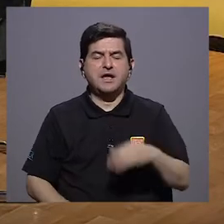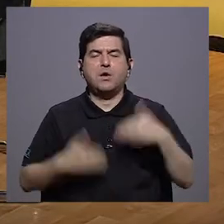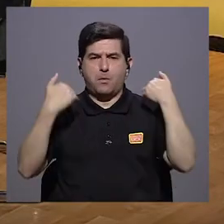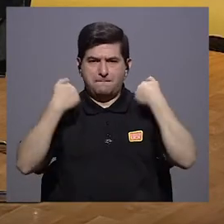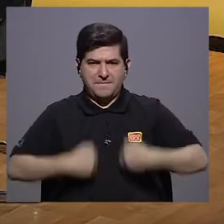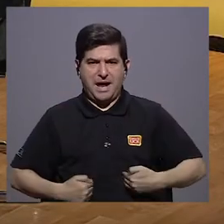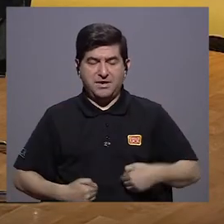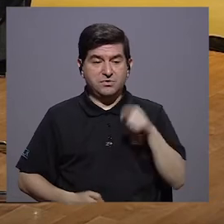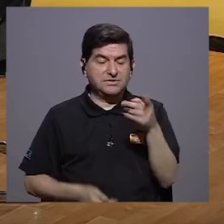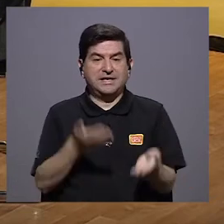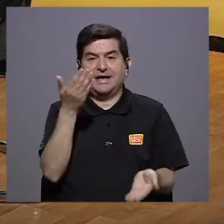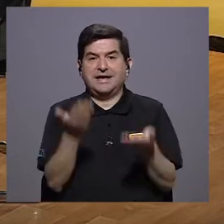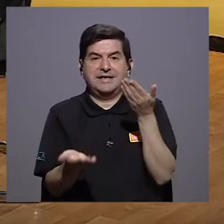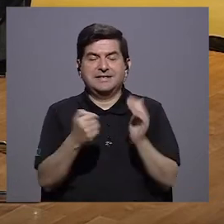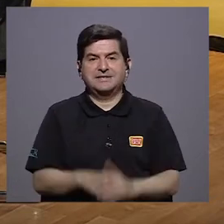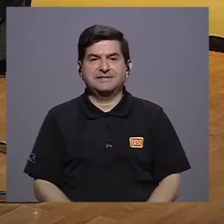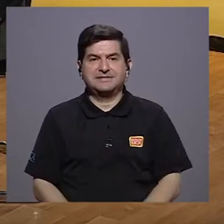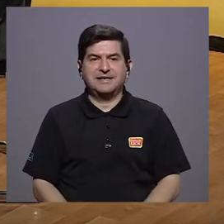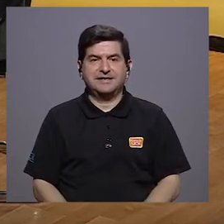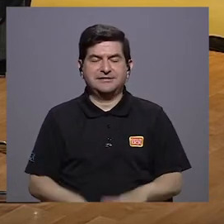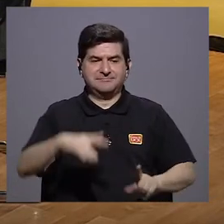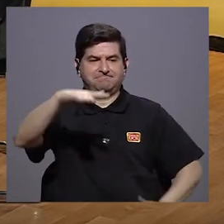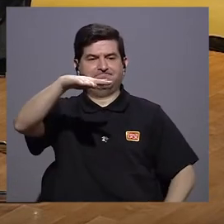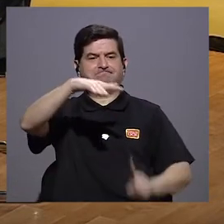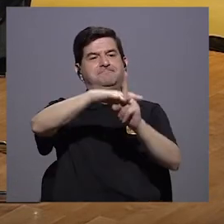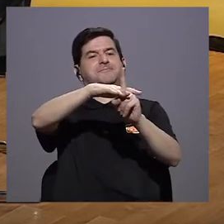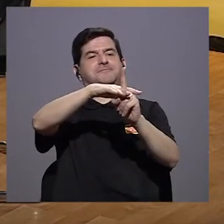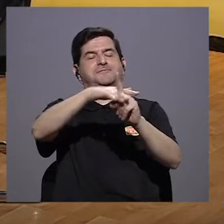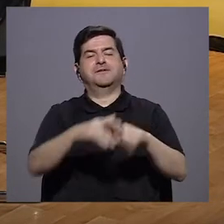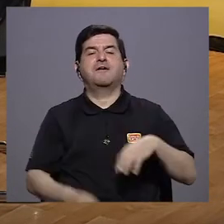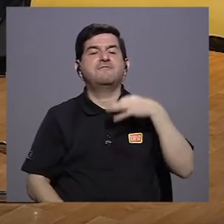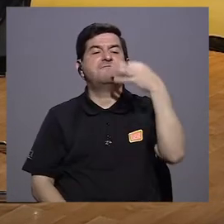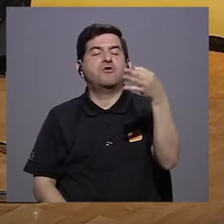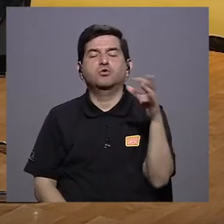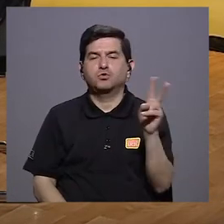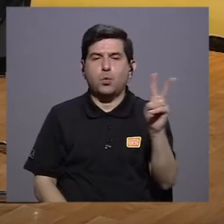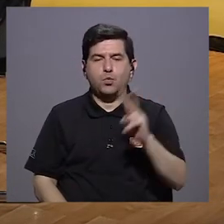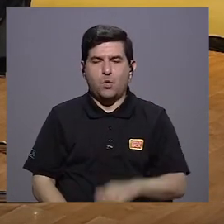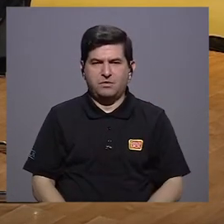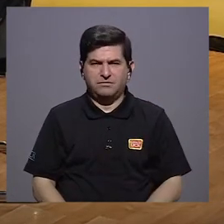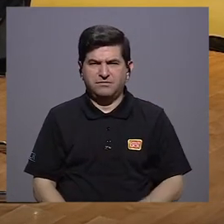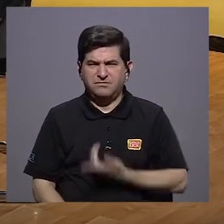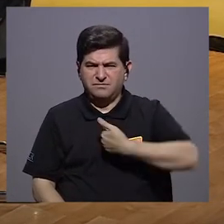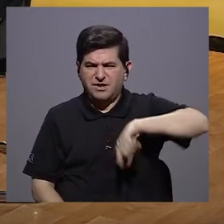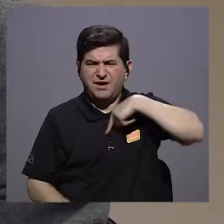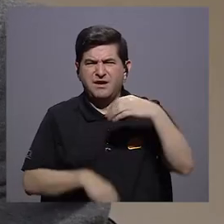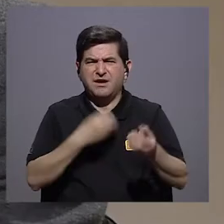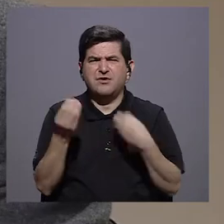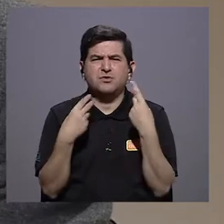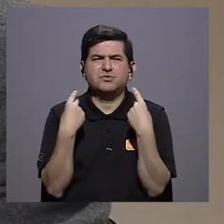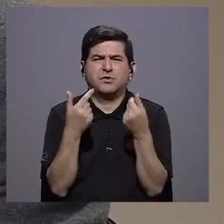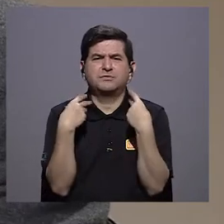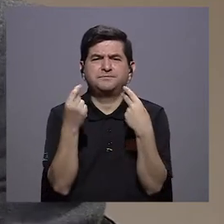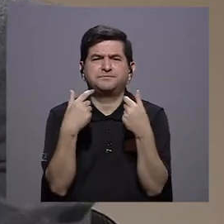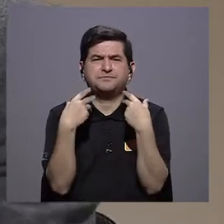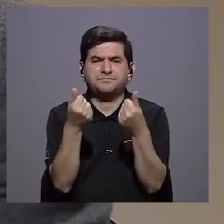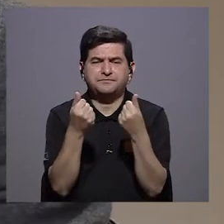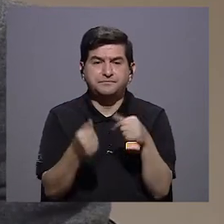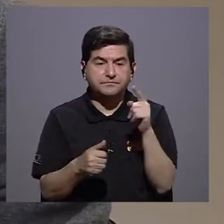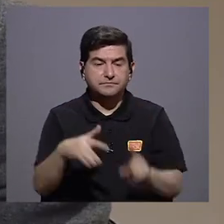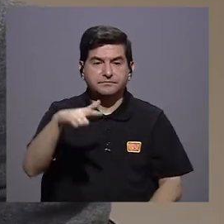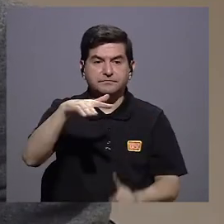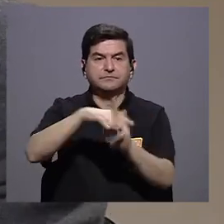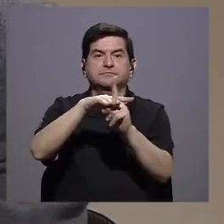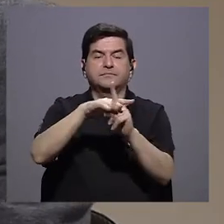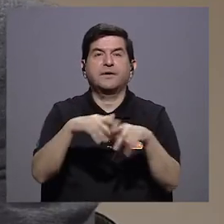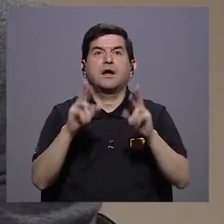ahora ya sabemos que ahí es probablemente donde se vaya a originar el próximo virus. Ahora, ¿cómo hacemos para rápidamente, cuando eso